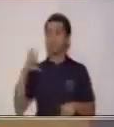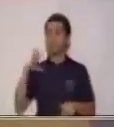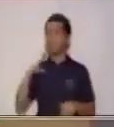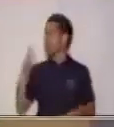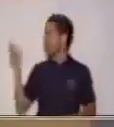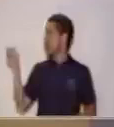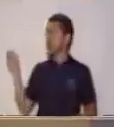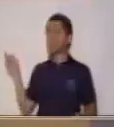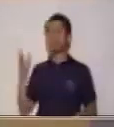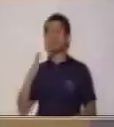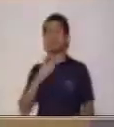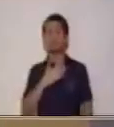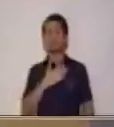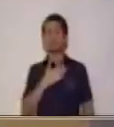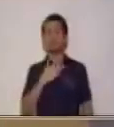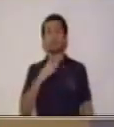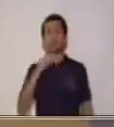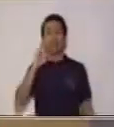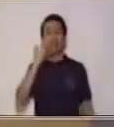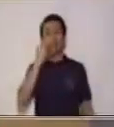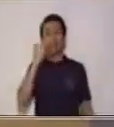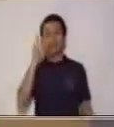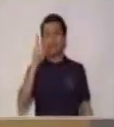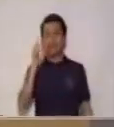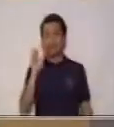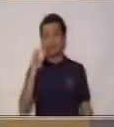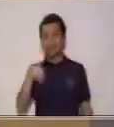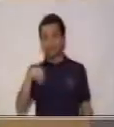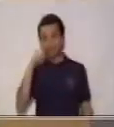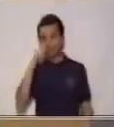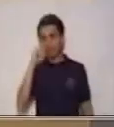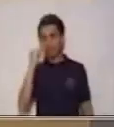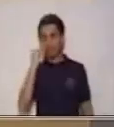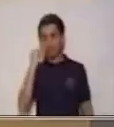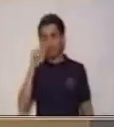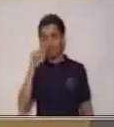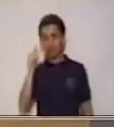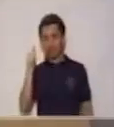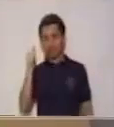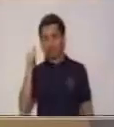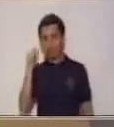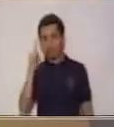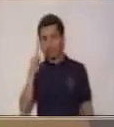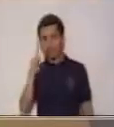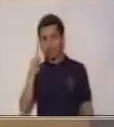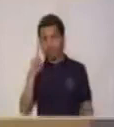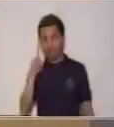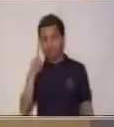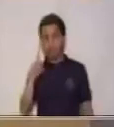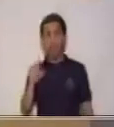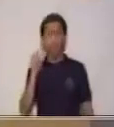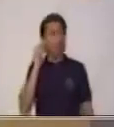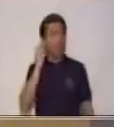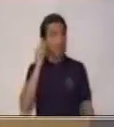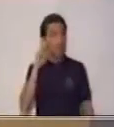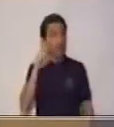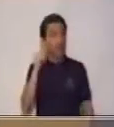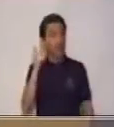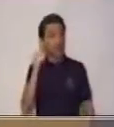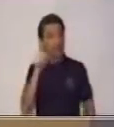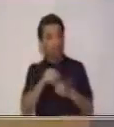gráfica. Y aquí quiero hacer énfasis porque no es lo mismo que la imagen. La imagen es la